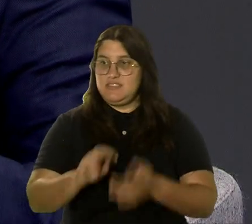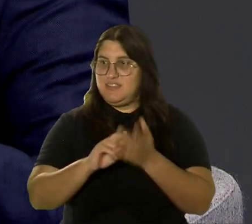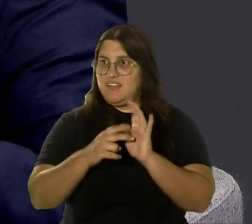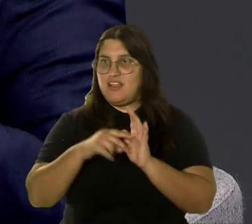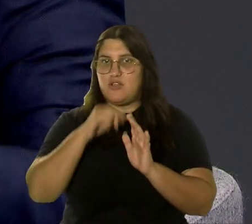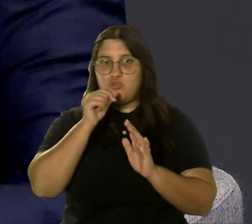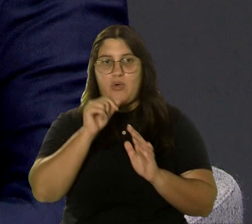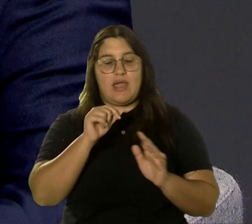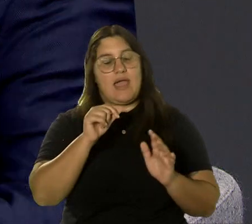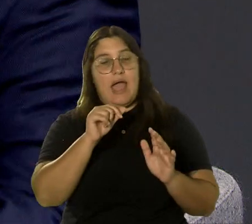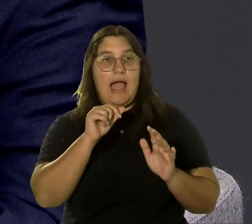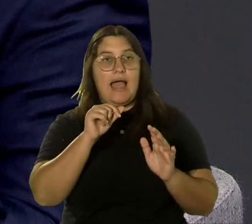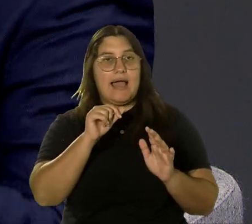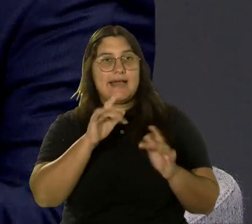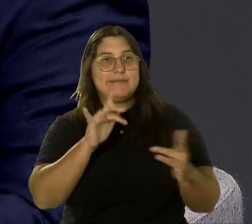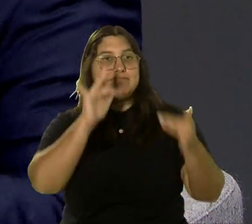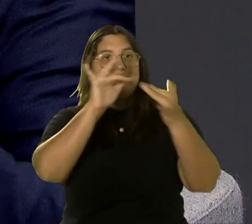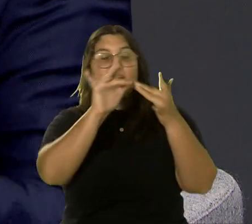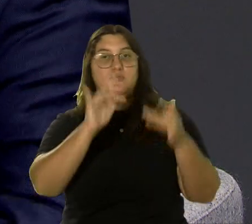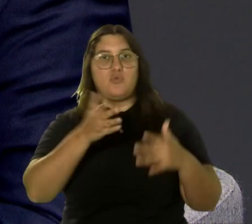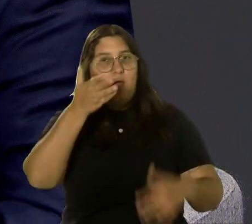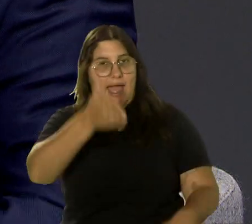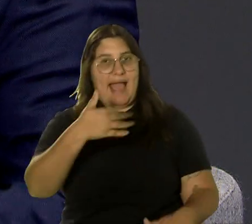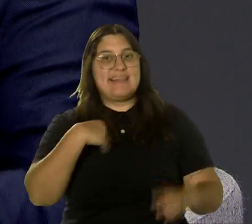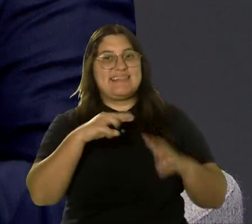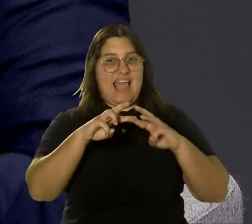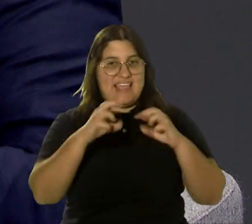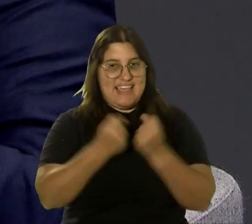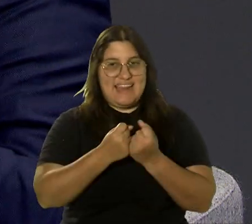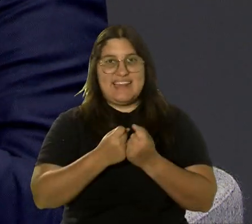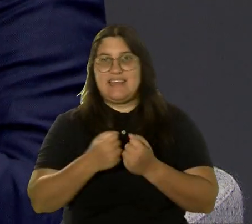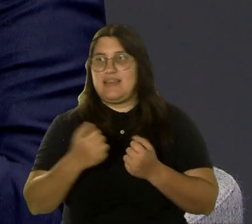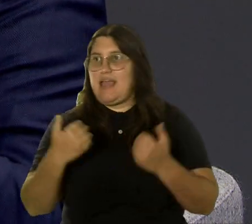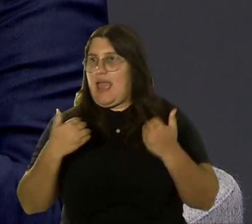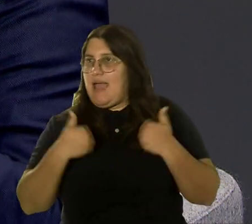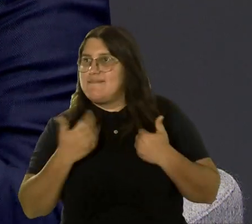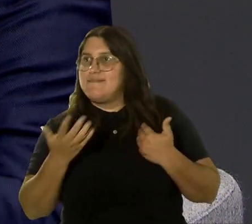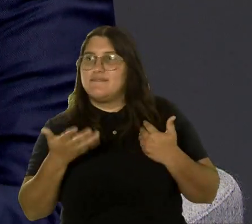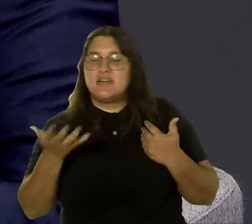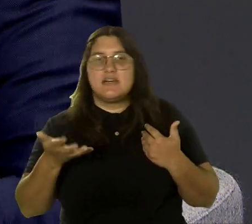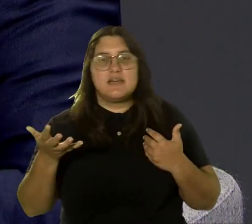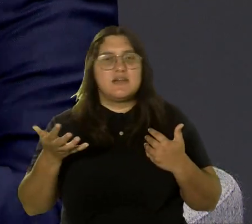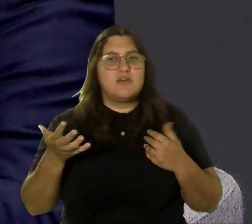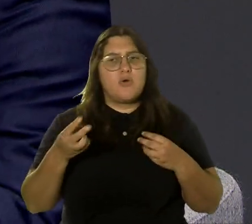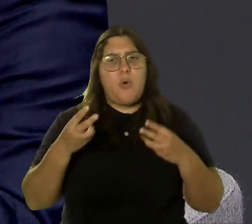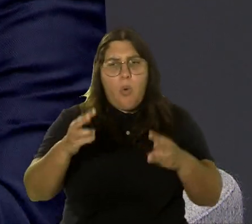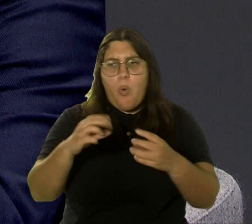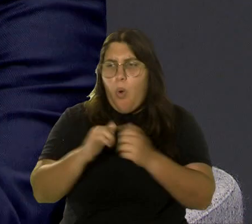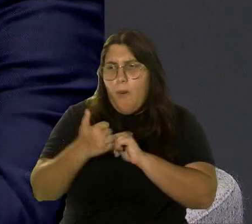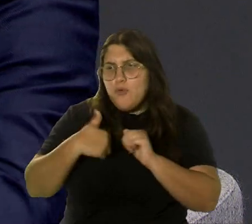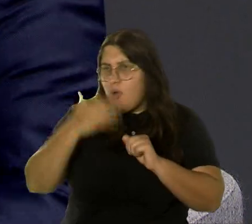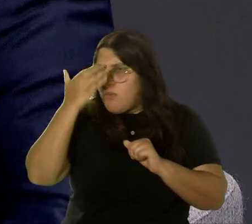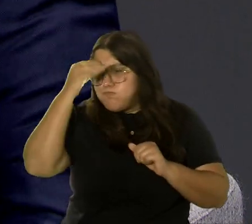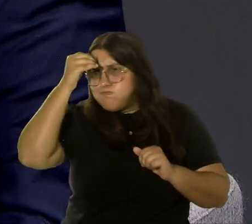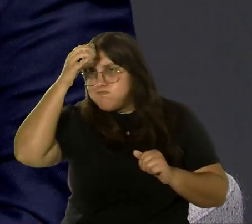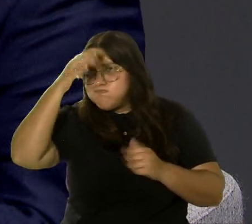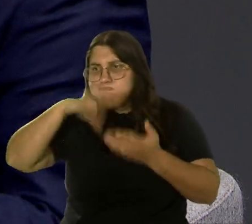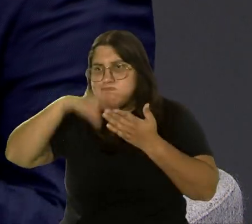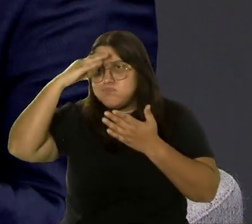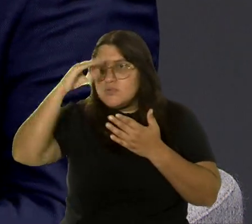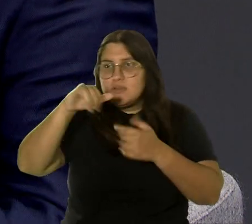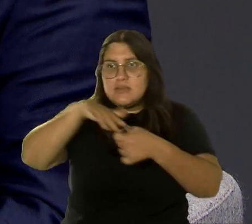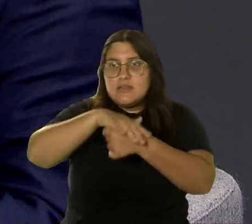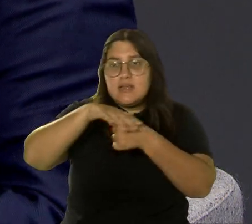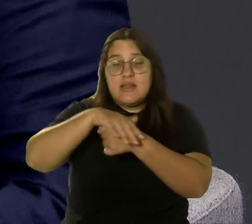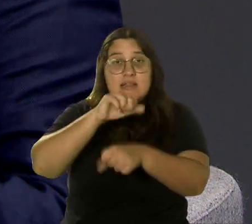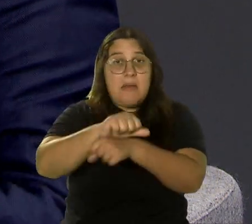tener un contacto, sino que hay seminarios, hay talleres, ver la manera de yo poder conocer ese campo de trabajo, porque